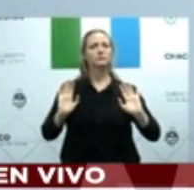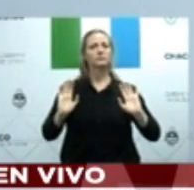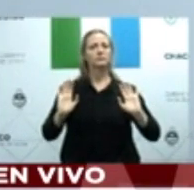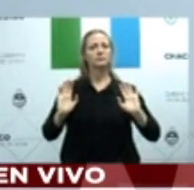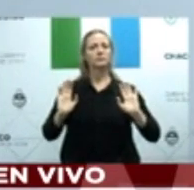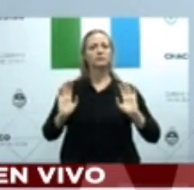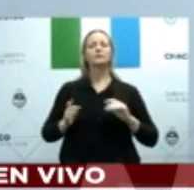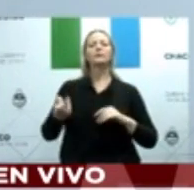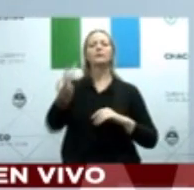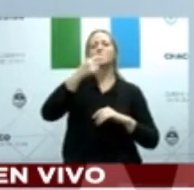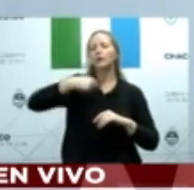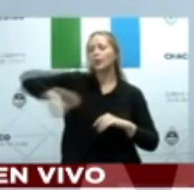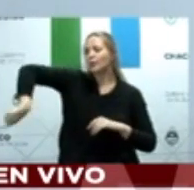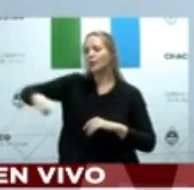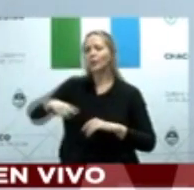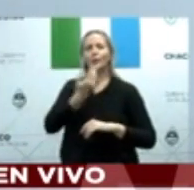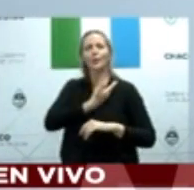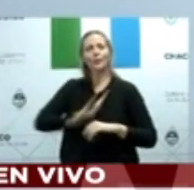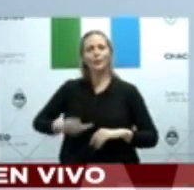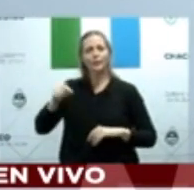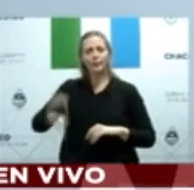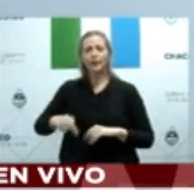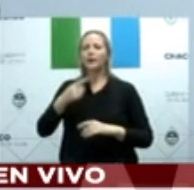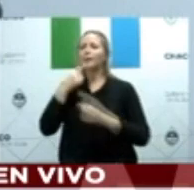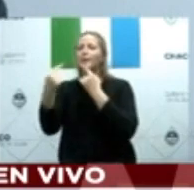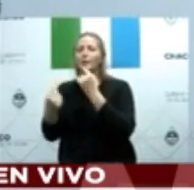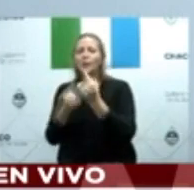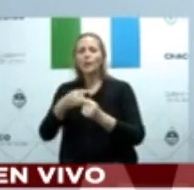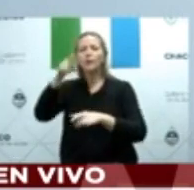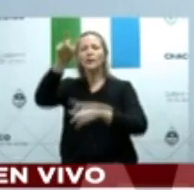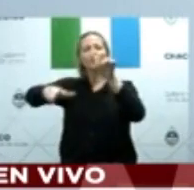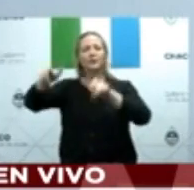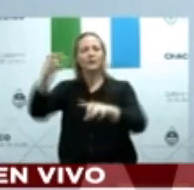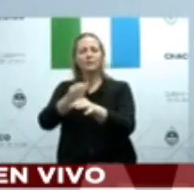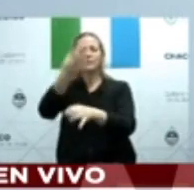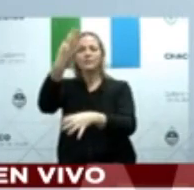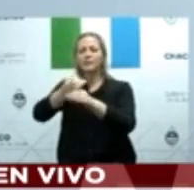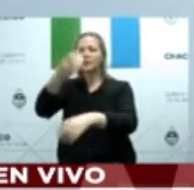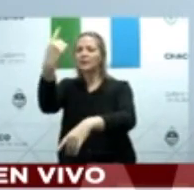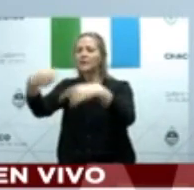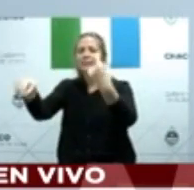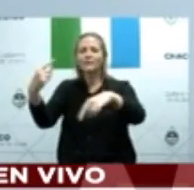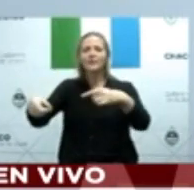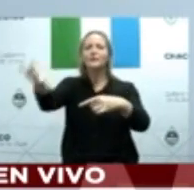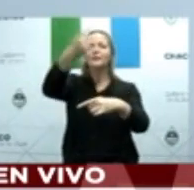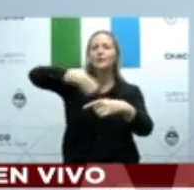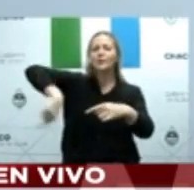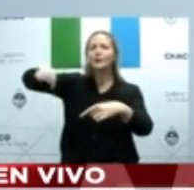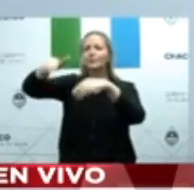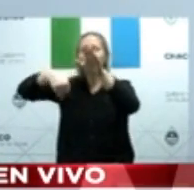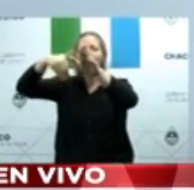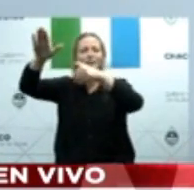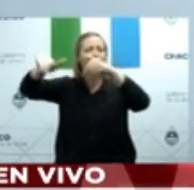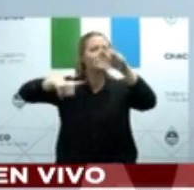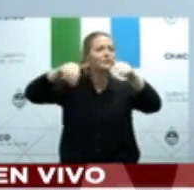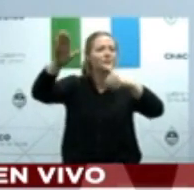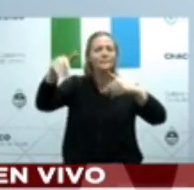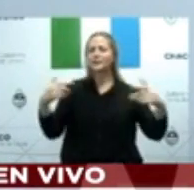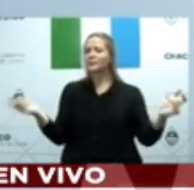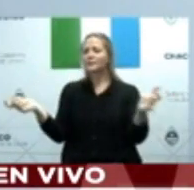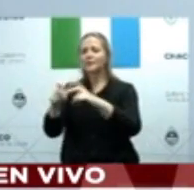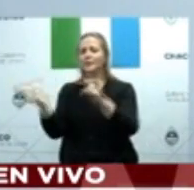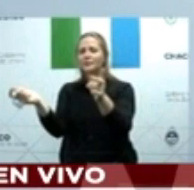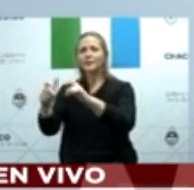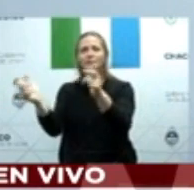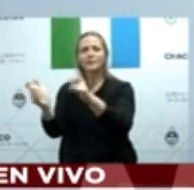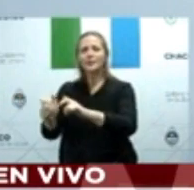recomendaciones. Siempre digo, hasta el pelo más delgado hace su sombra en el suelo. La verdad, a nadie le